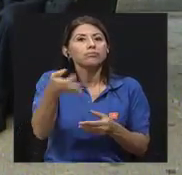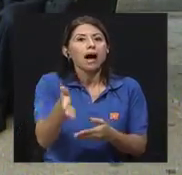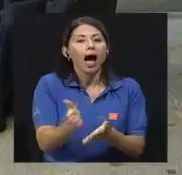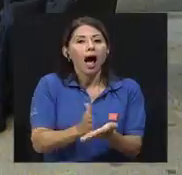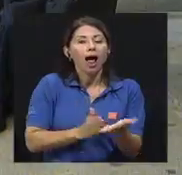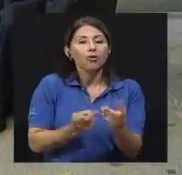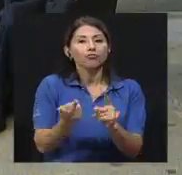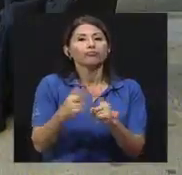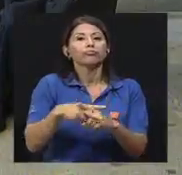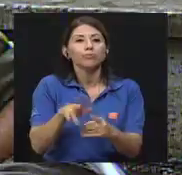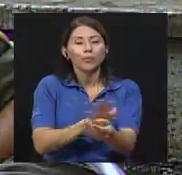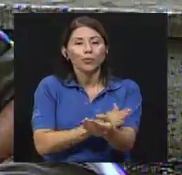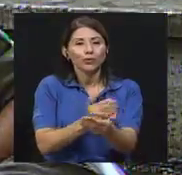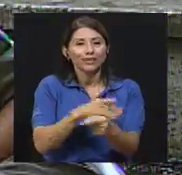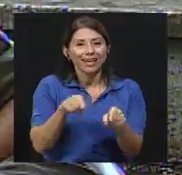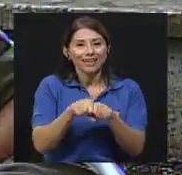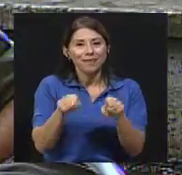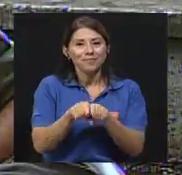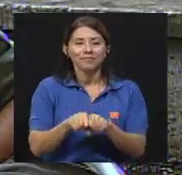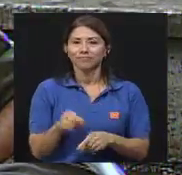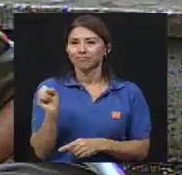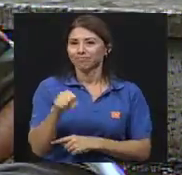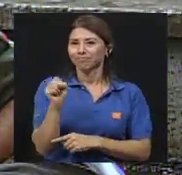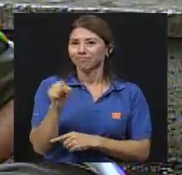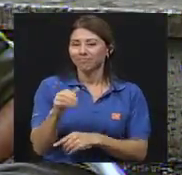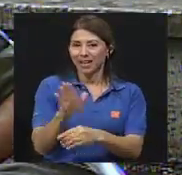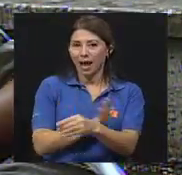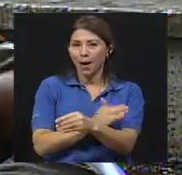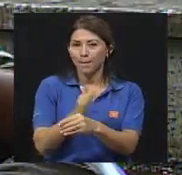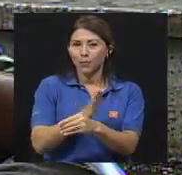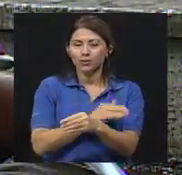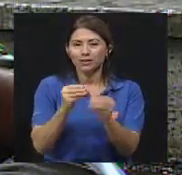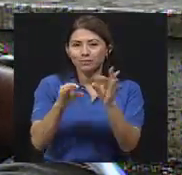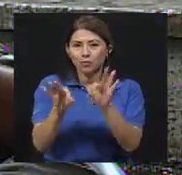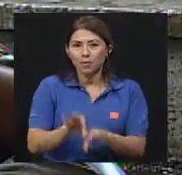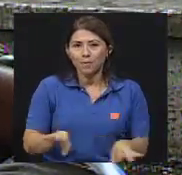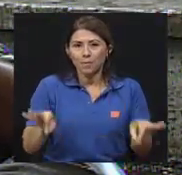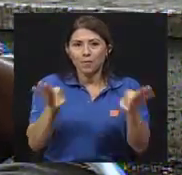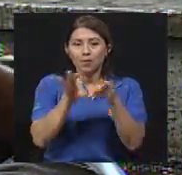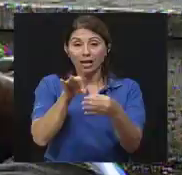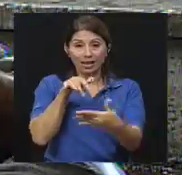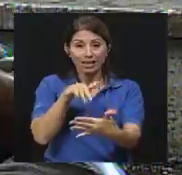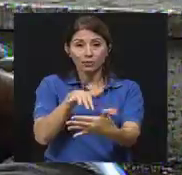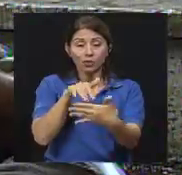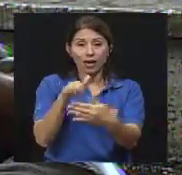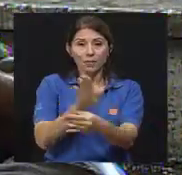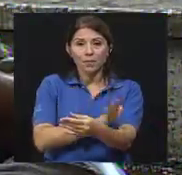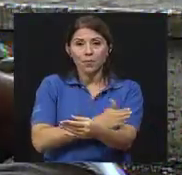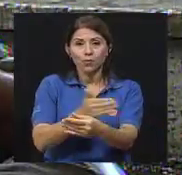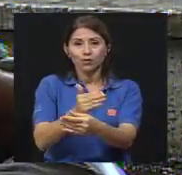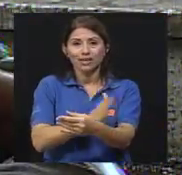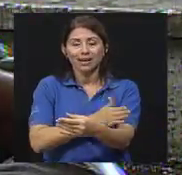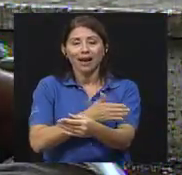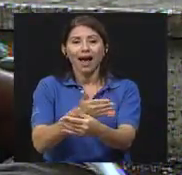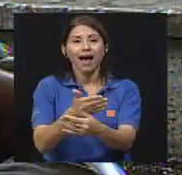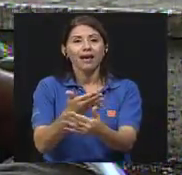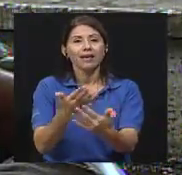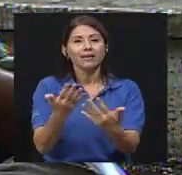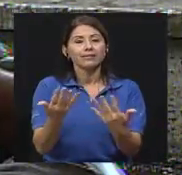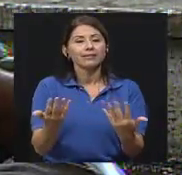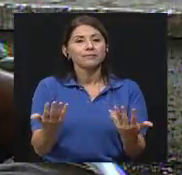inspire en la música, también. Claro. La música siempre va a ser muy importante. O sea, el estudiar música es,